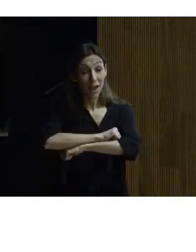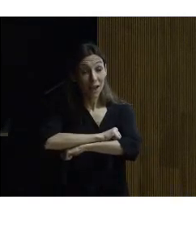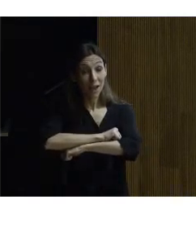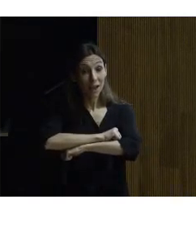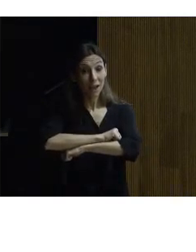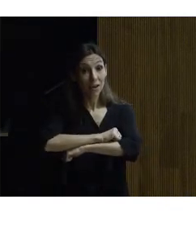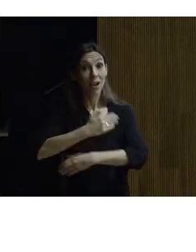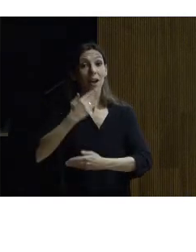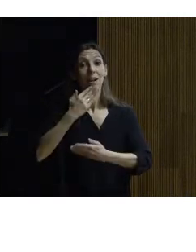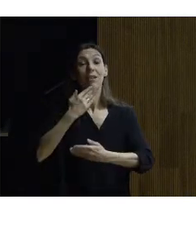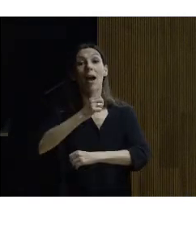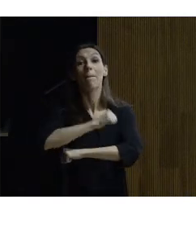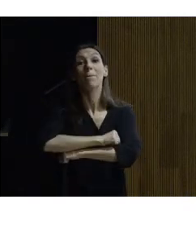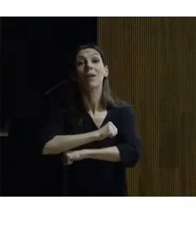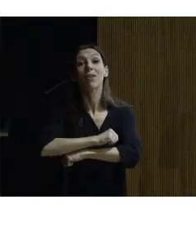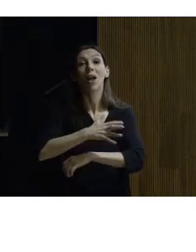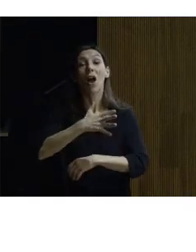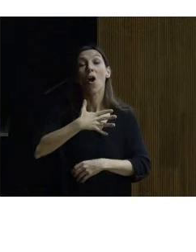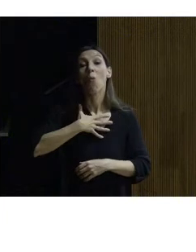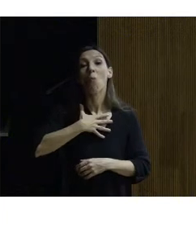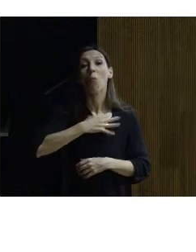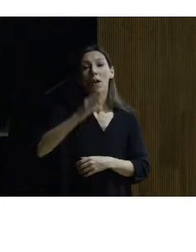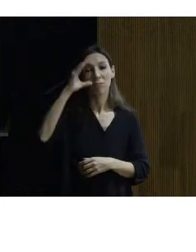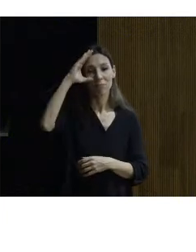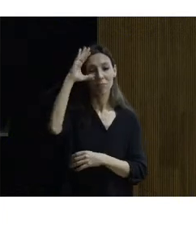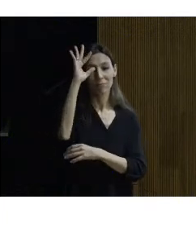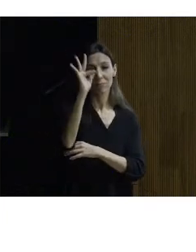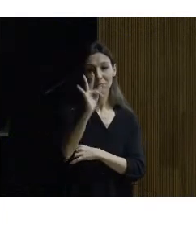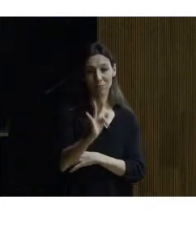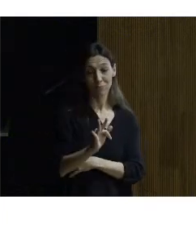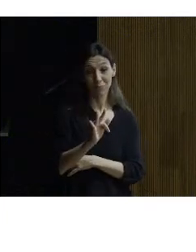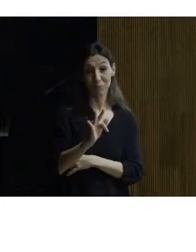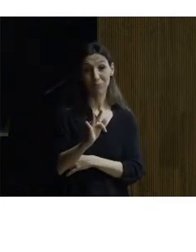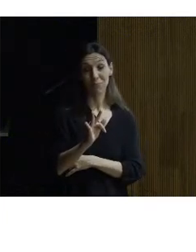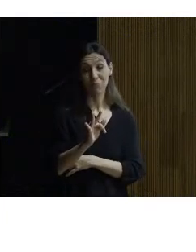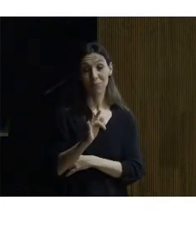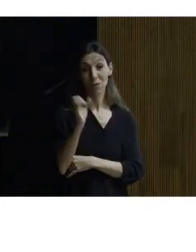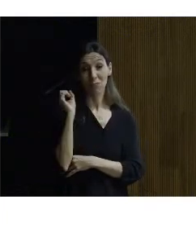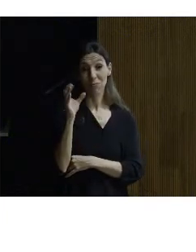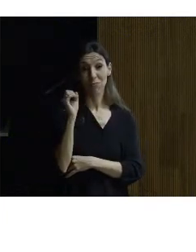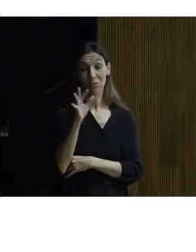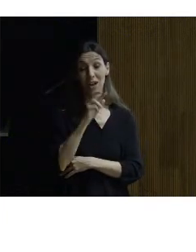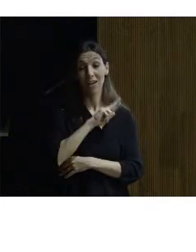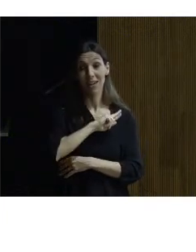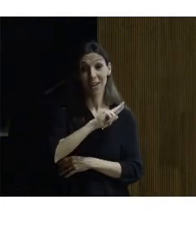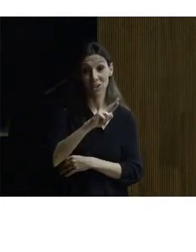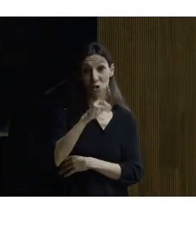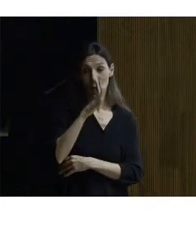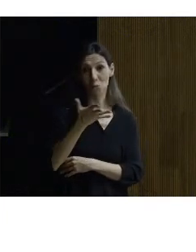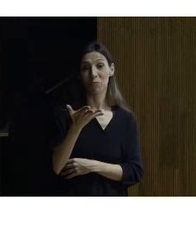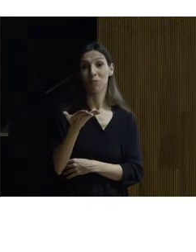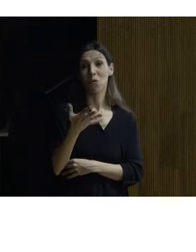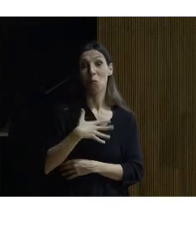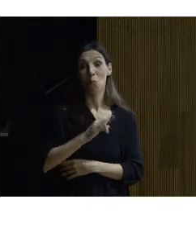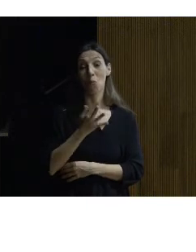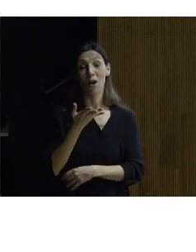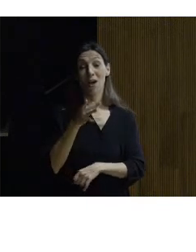seguir los oficios religiosos desde la cama cuando estaba inmovilizado en la misma por brotes